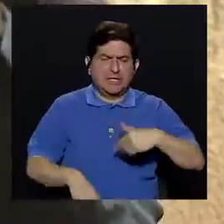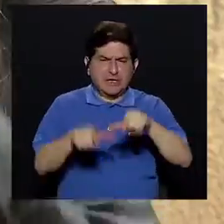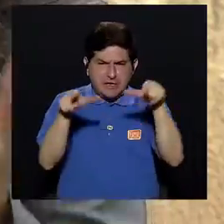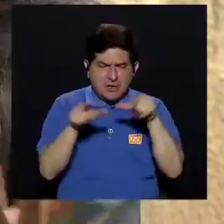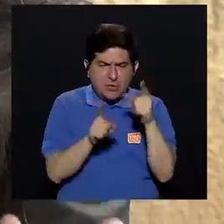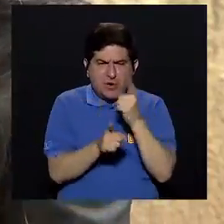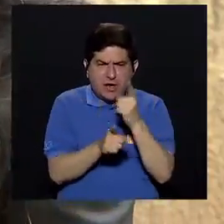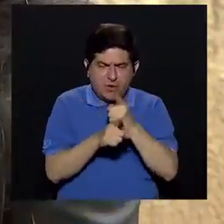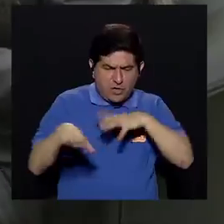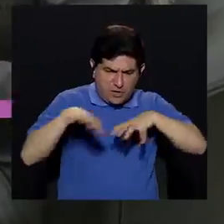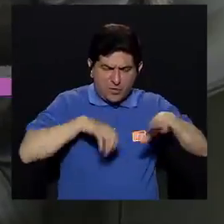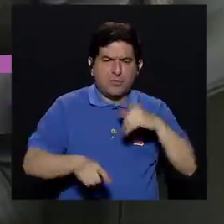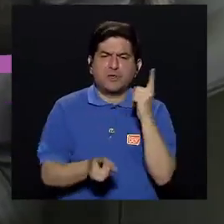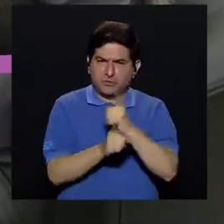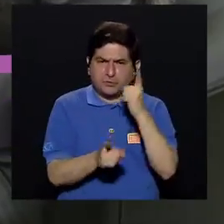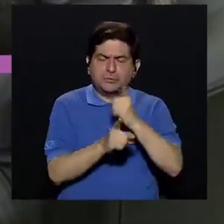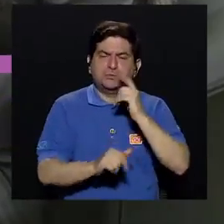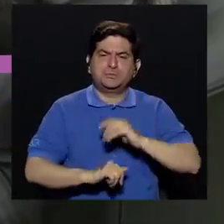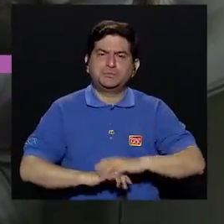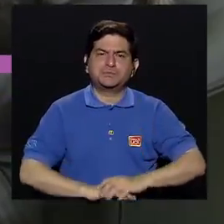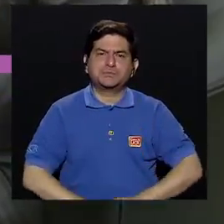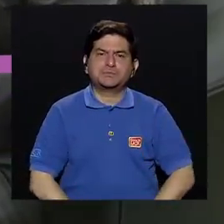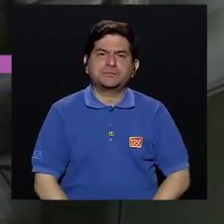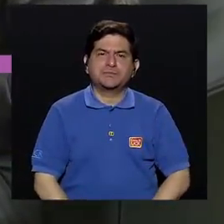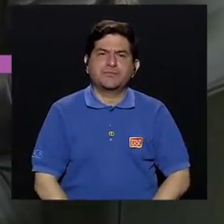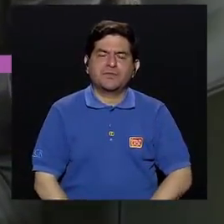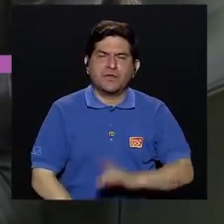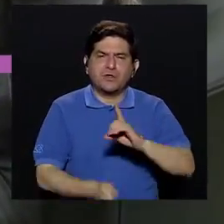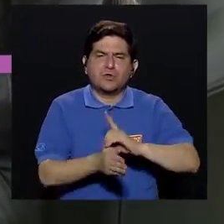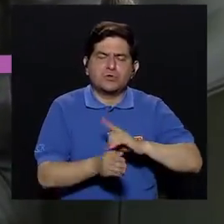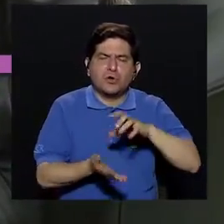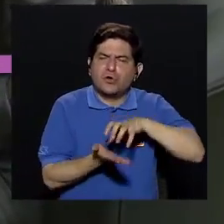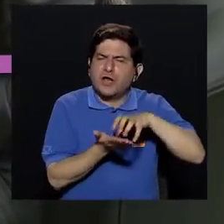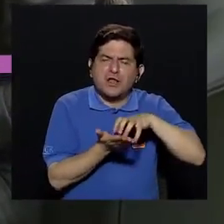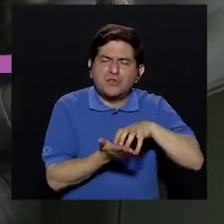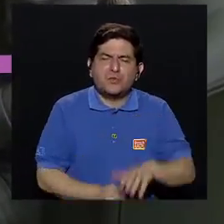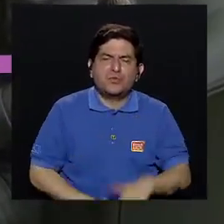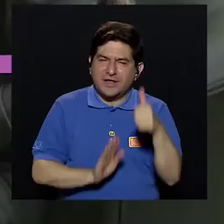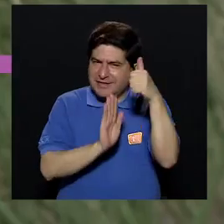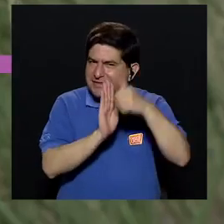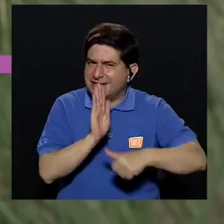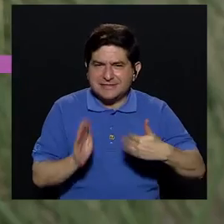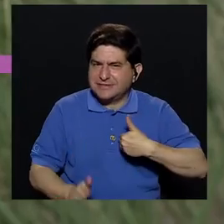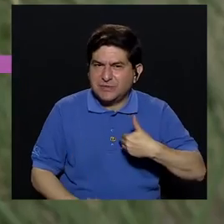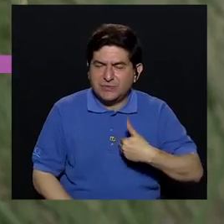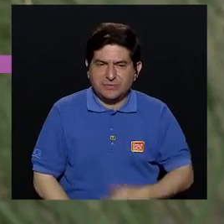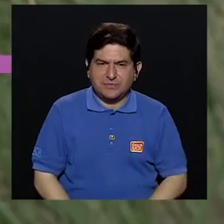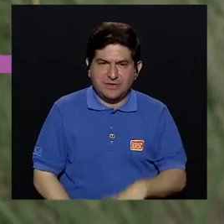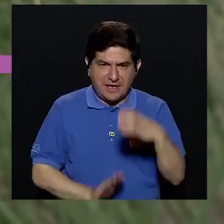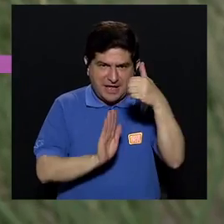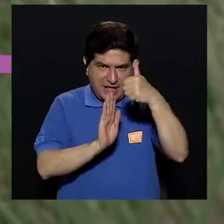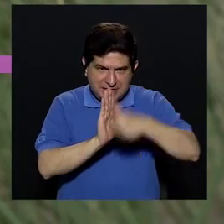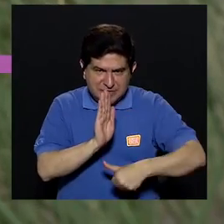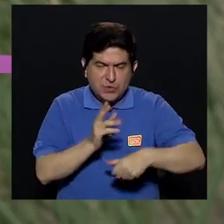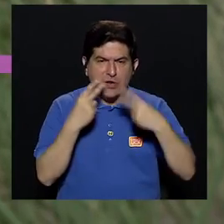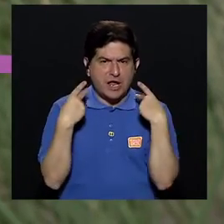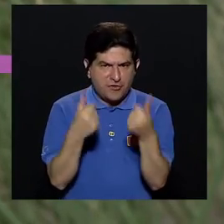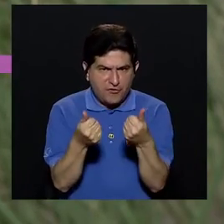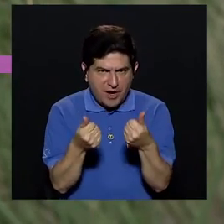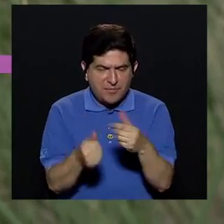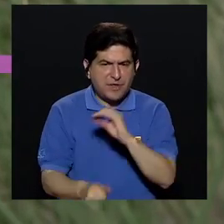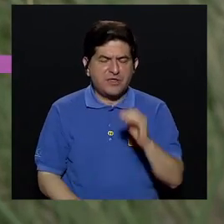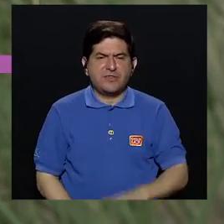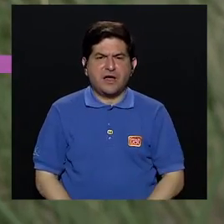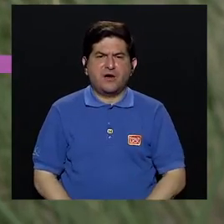posición y su movimiento adecuado. Doctora, nada más me quedaba una duda en relación a las cirugías, ¿estas cirugías son rápidas o